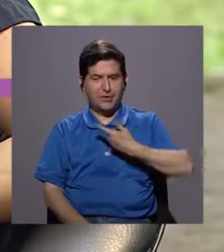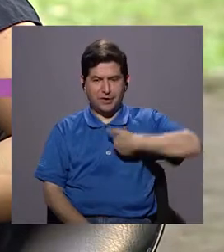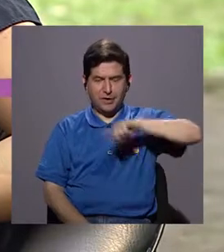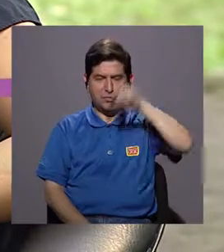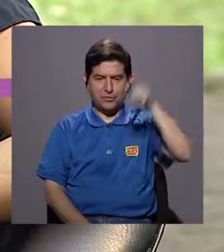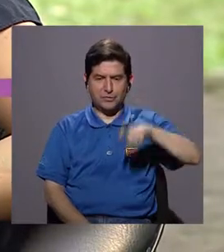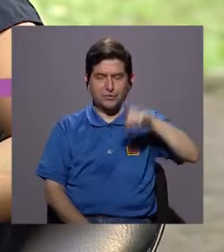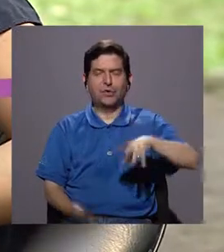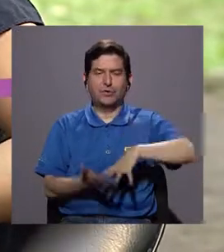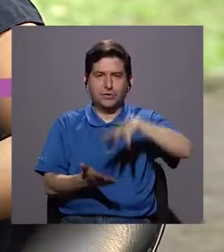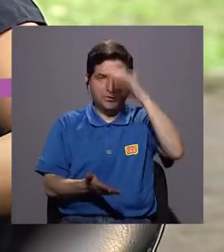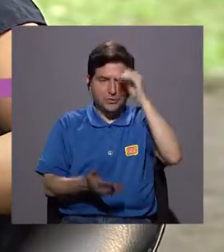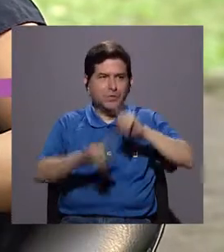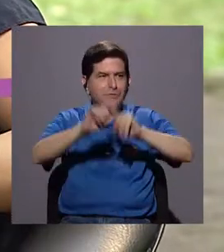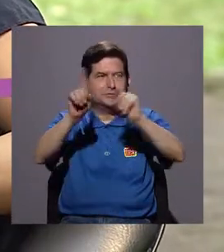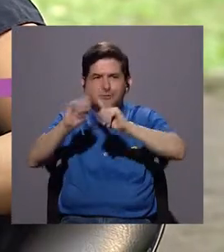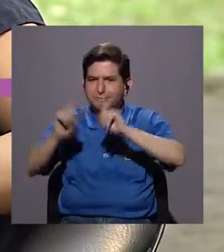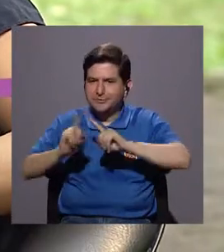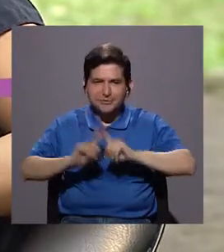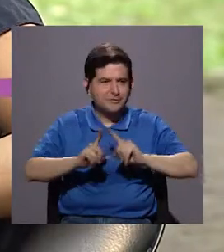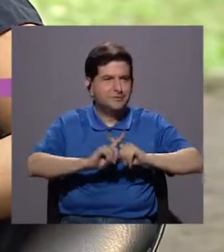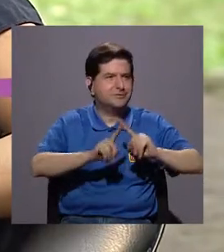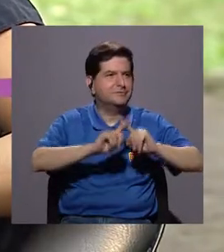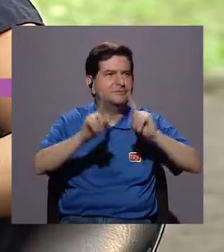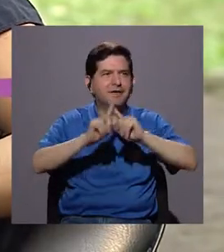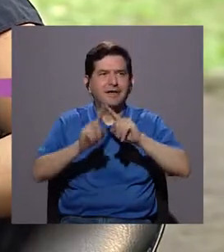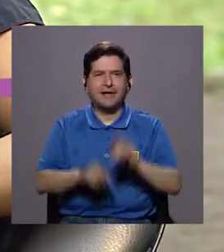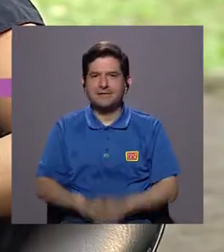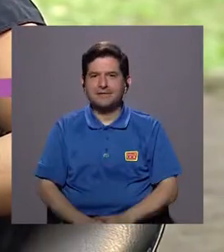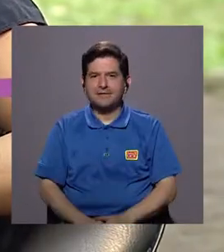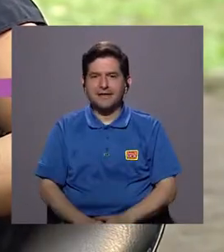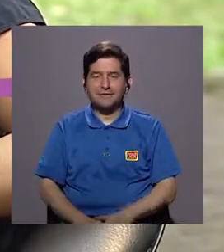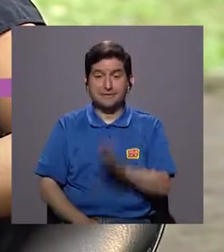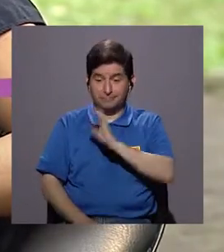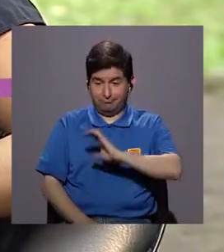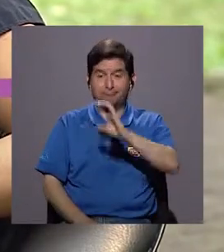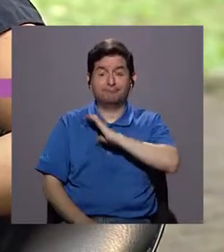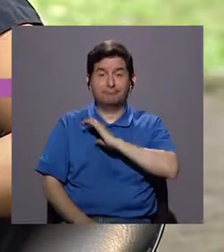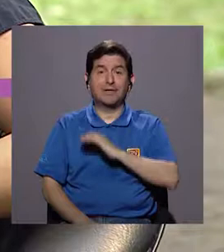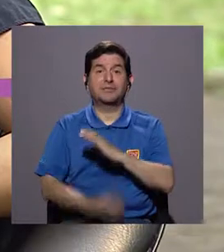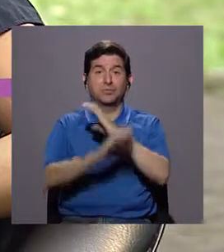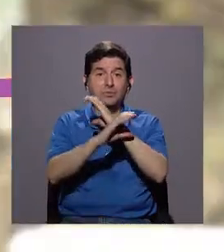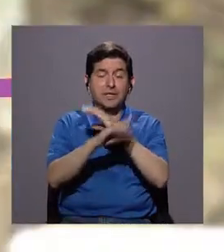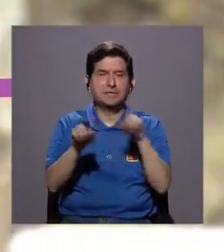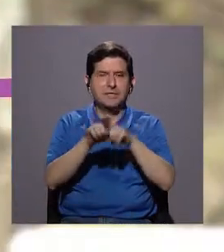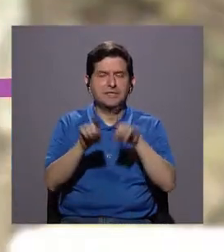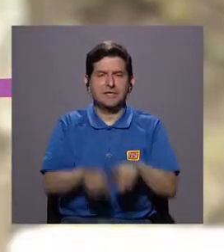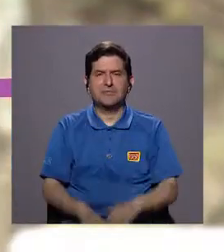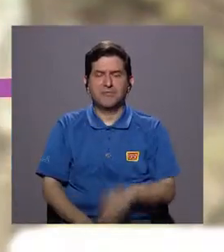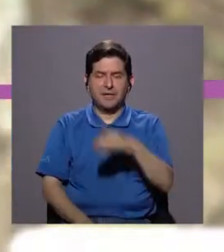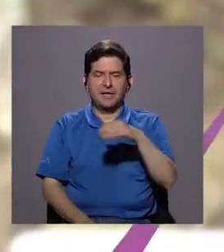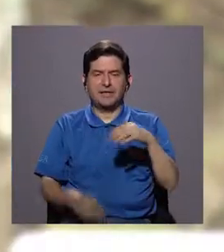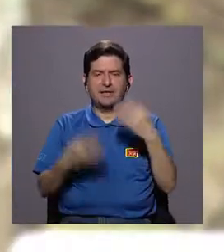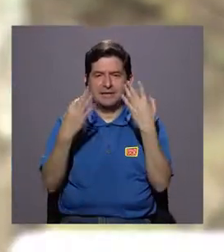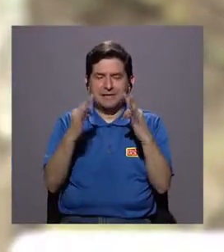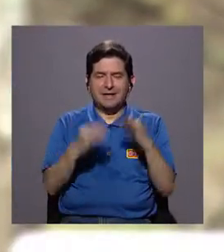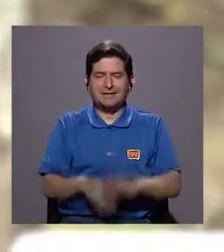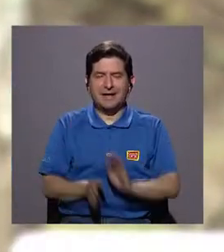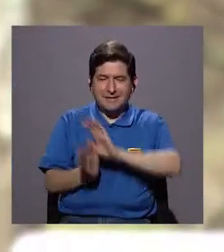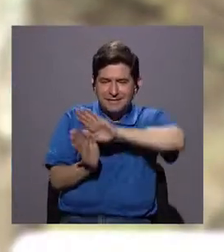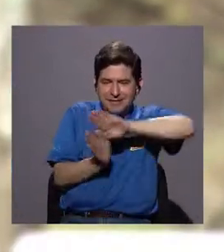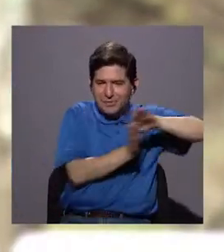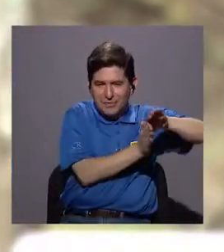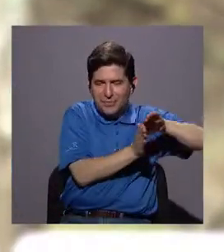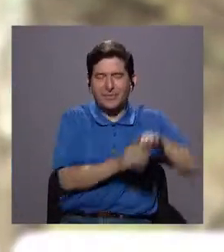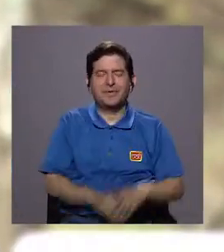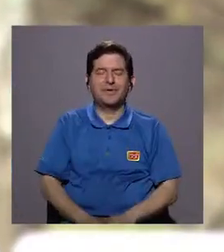que nosotros tenemos que aprender muchas conductas para cuidarlo y desaprender muchas conductas que ya